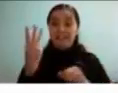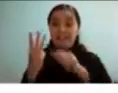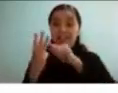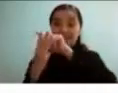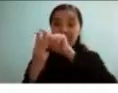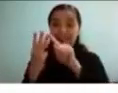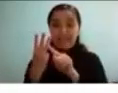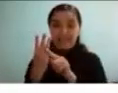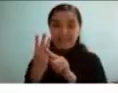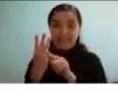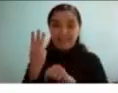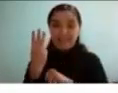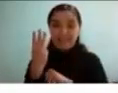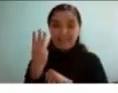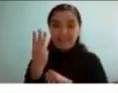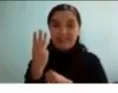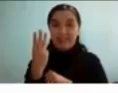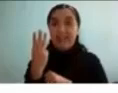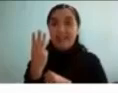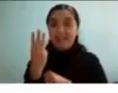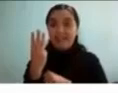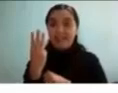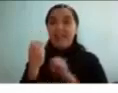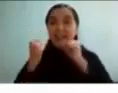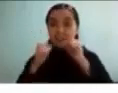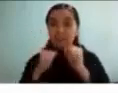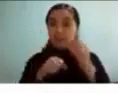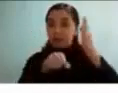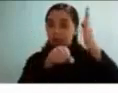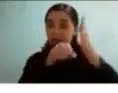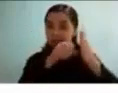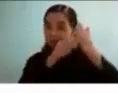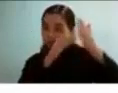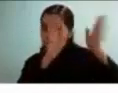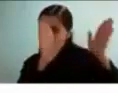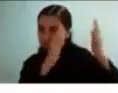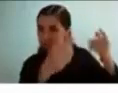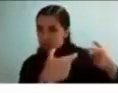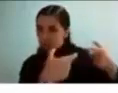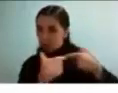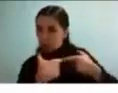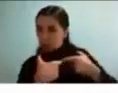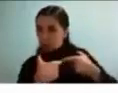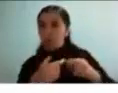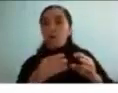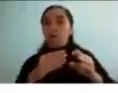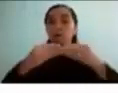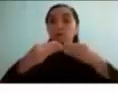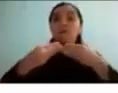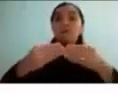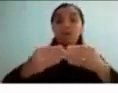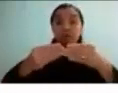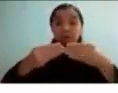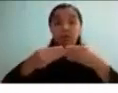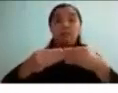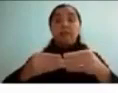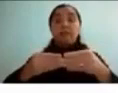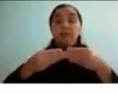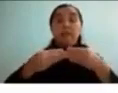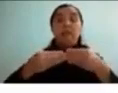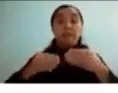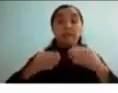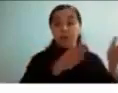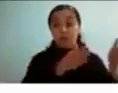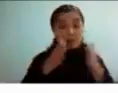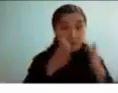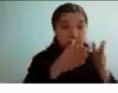inhibición que fue algo muy importante de lo que habló Sara la flexibilidad que la capacidad de buscar otro otro camino cuando